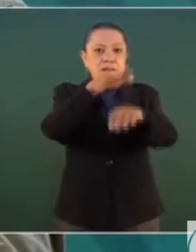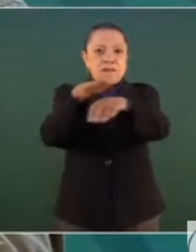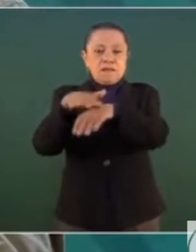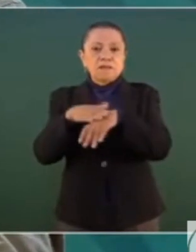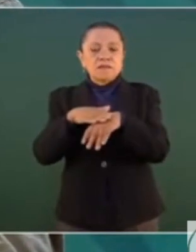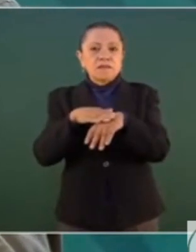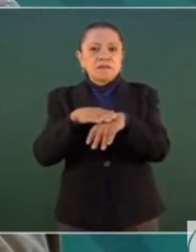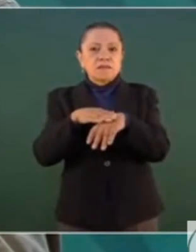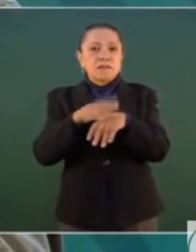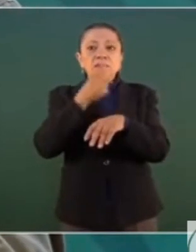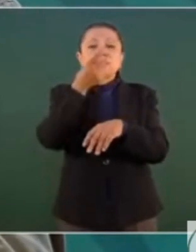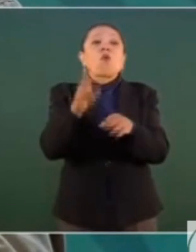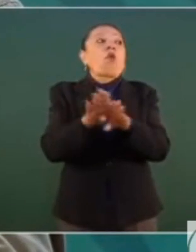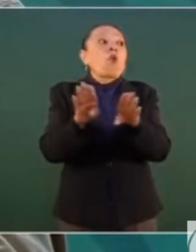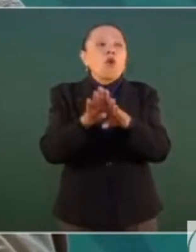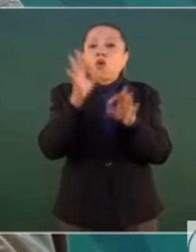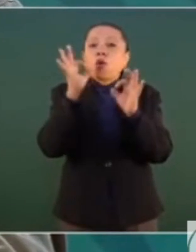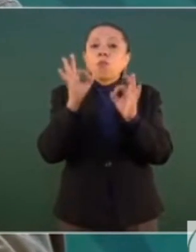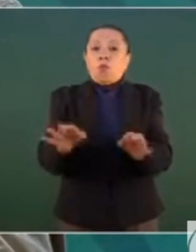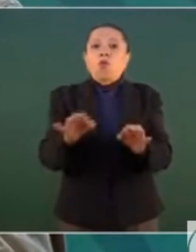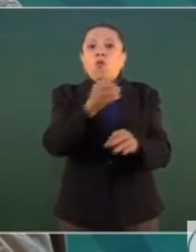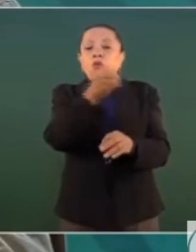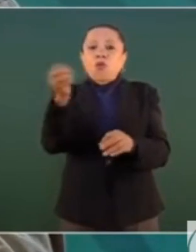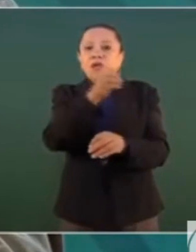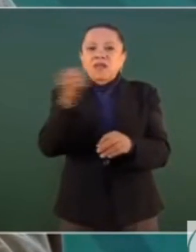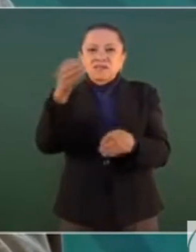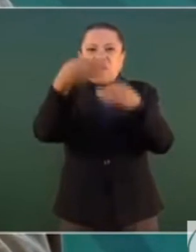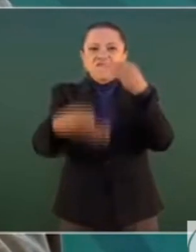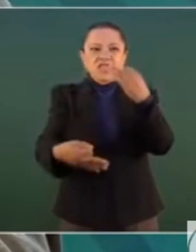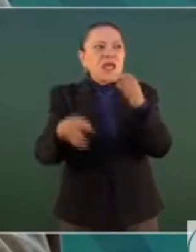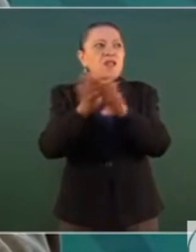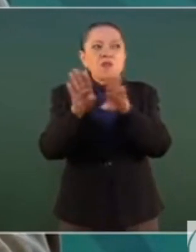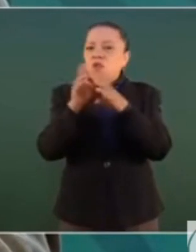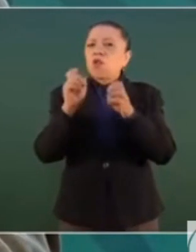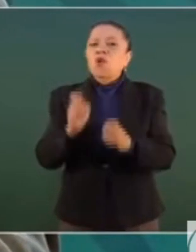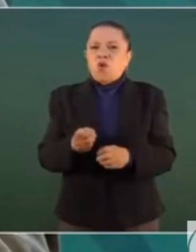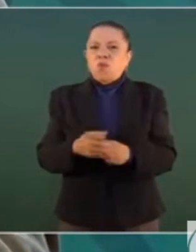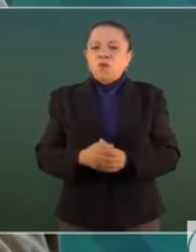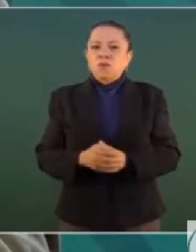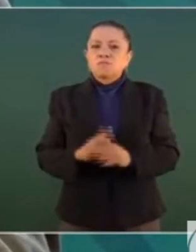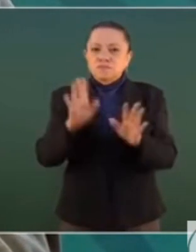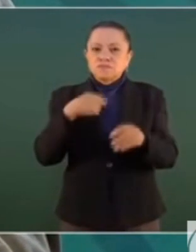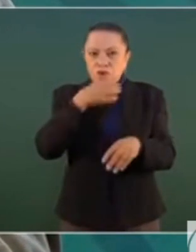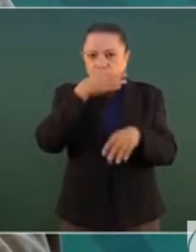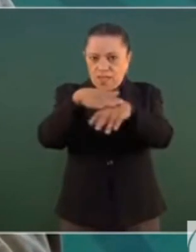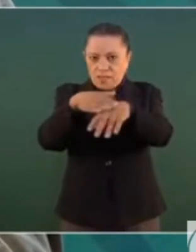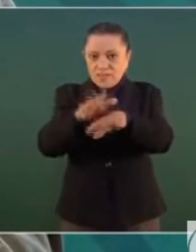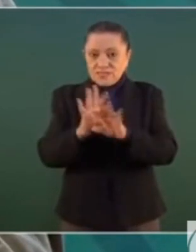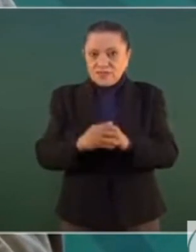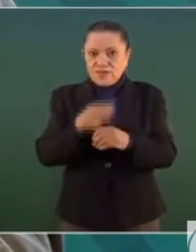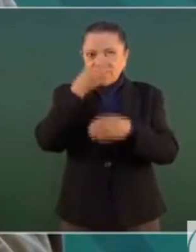cómo quedó la organización al final. Te vamos a dar a conocer eso. Porque